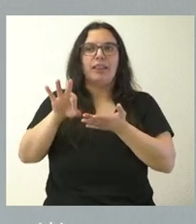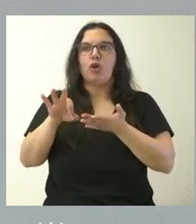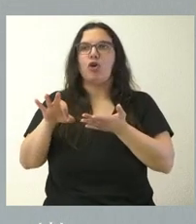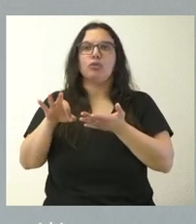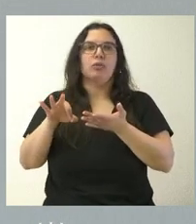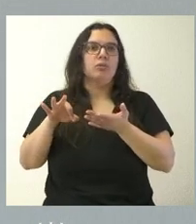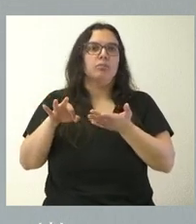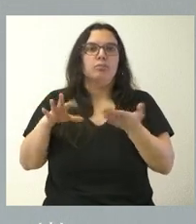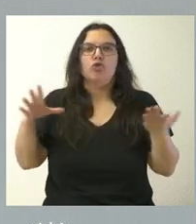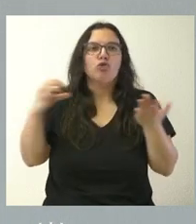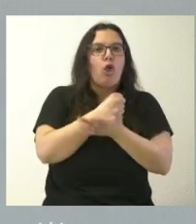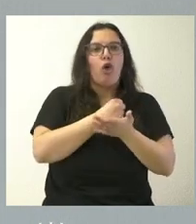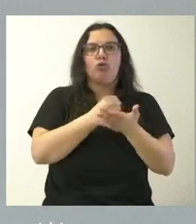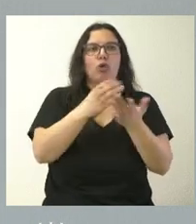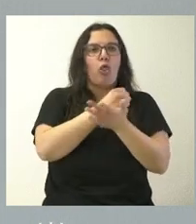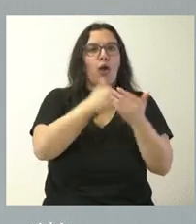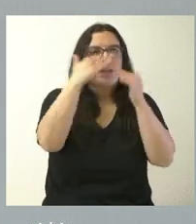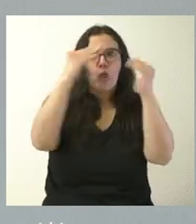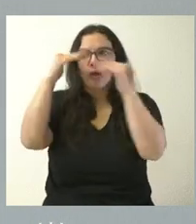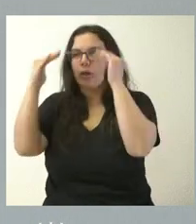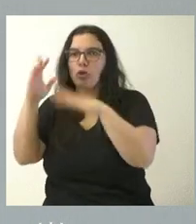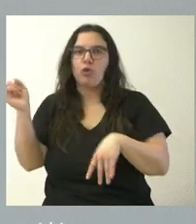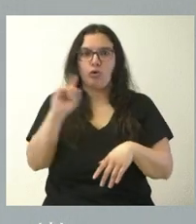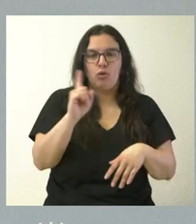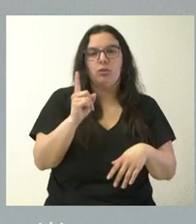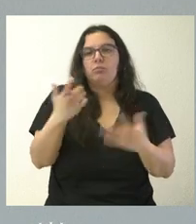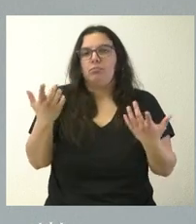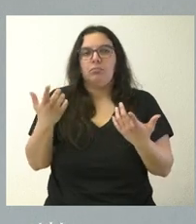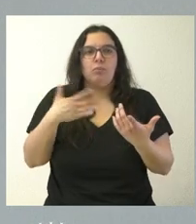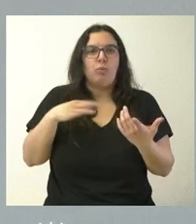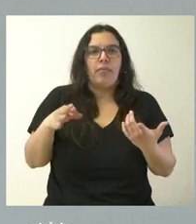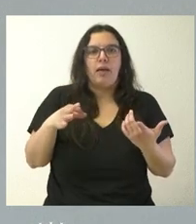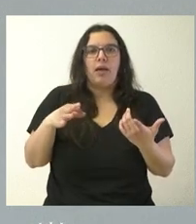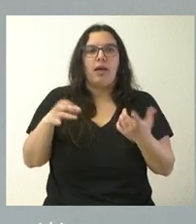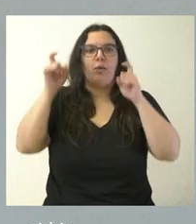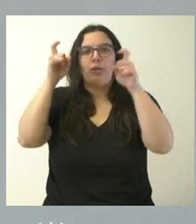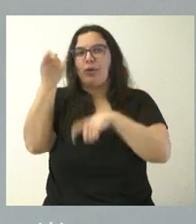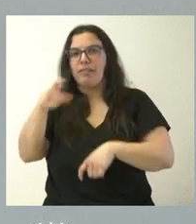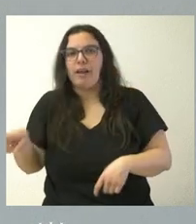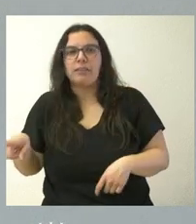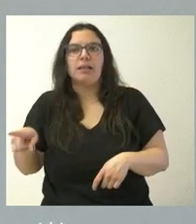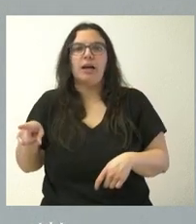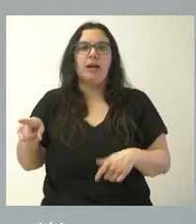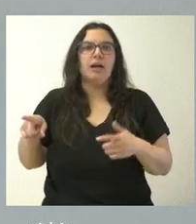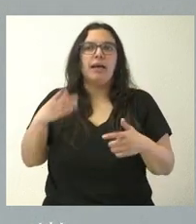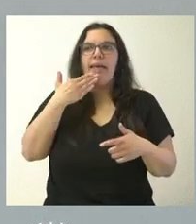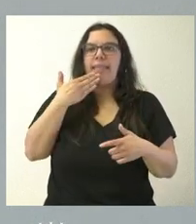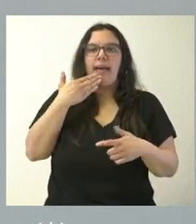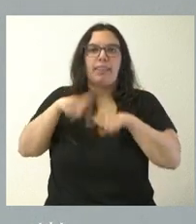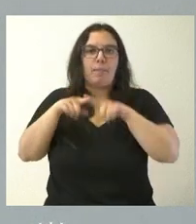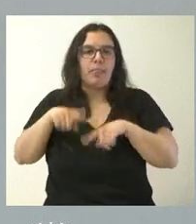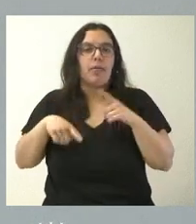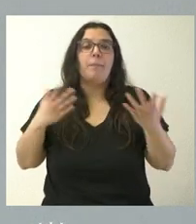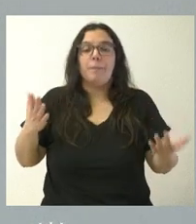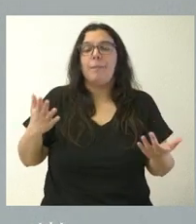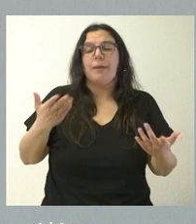servicios. Sí, lógicamente, las tarjetas sanitarias, pero no necesariamente el ámbito educativo si no están en edad escolar. Pero sí que son